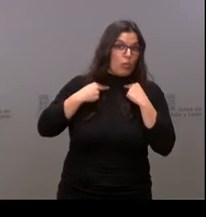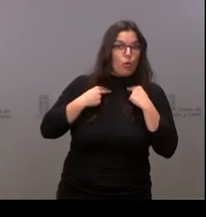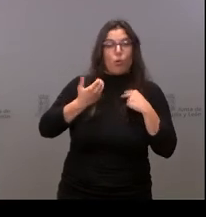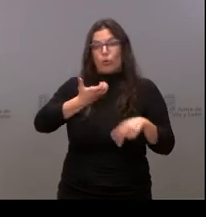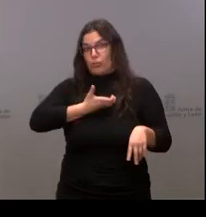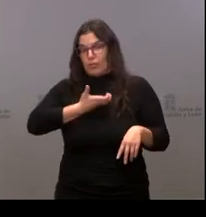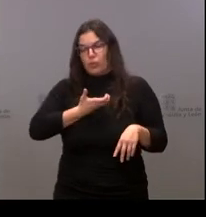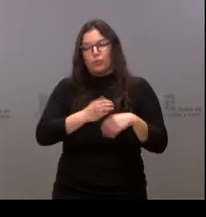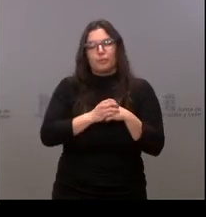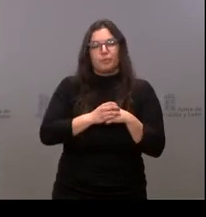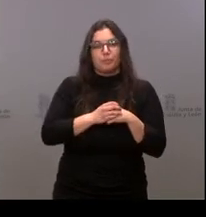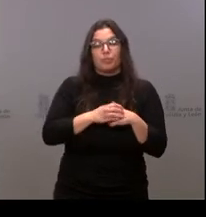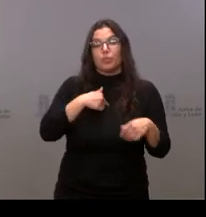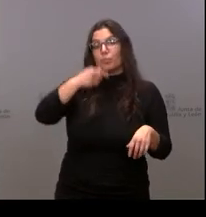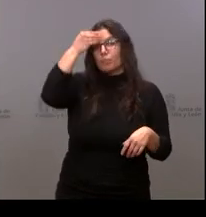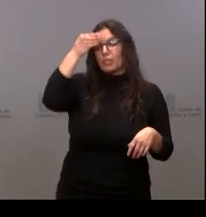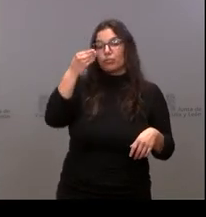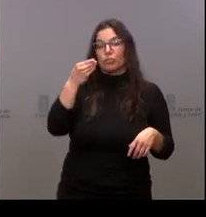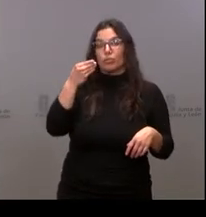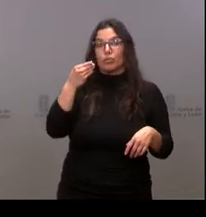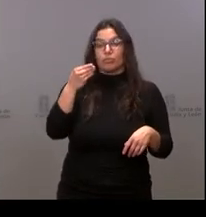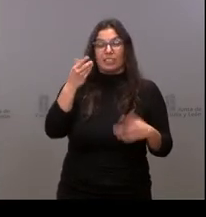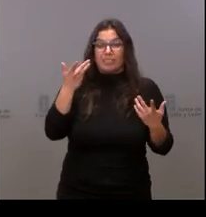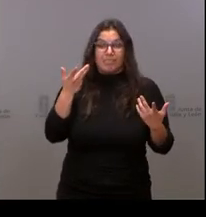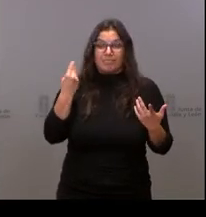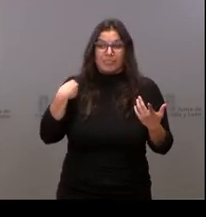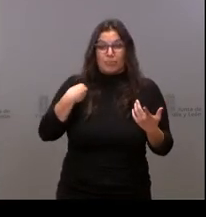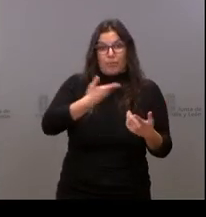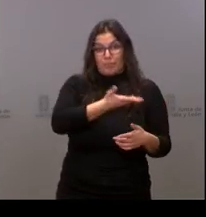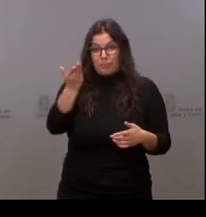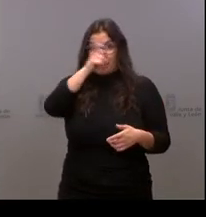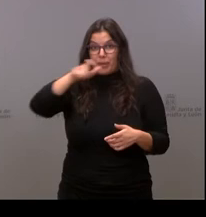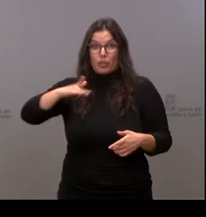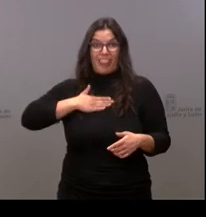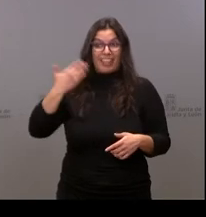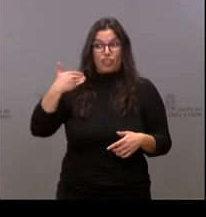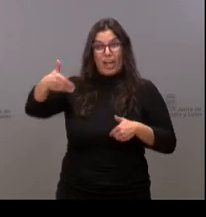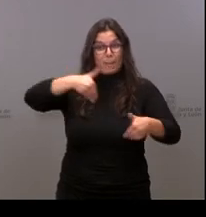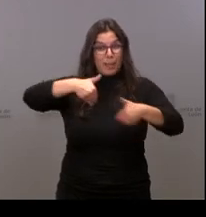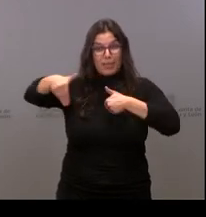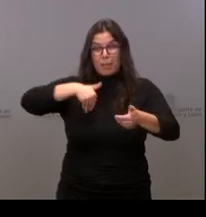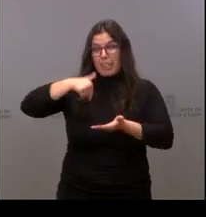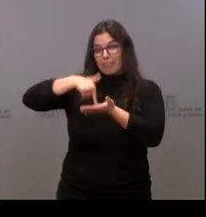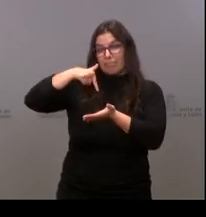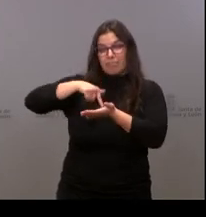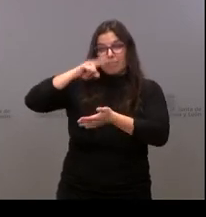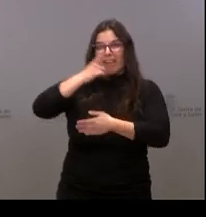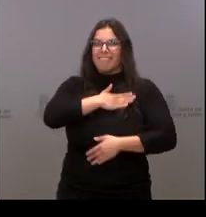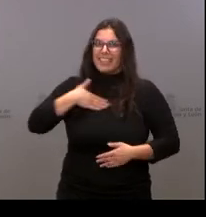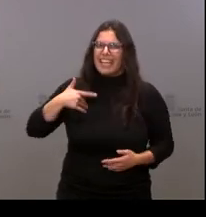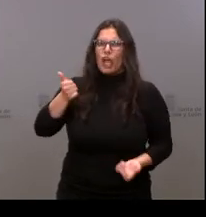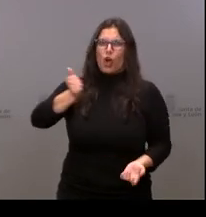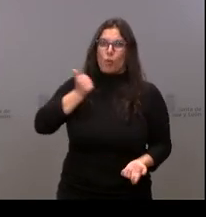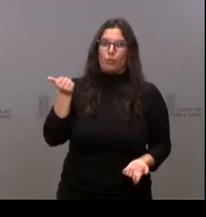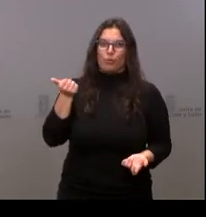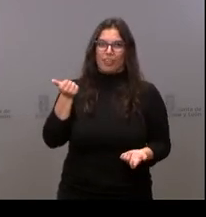Yo creo que si hay algo que nos reclaman, que reclamáis las personas de Soria, es que queréis oportunidades,